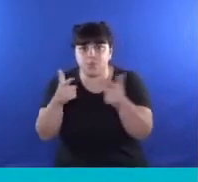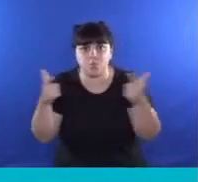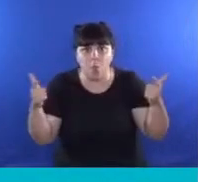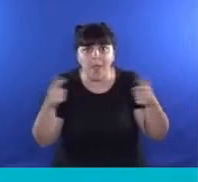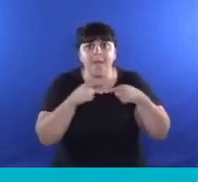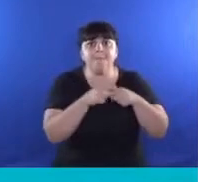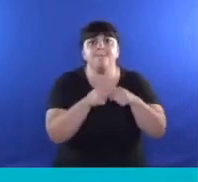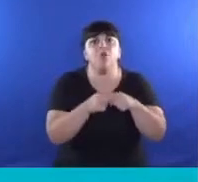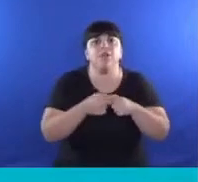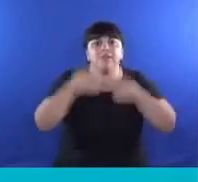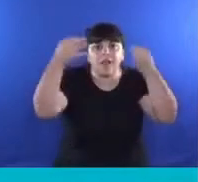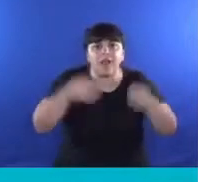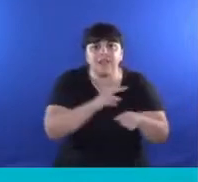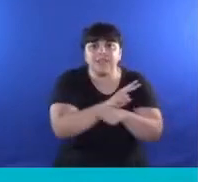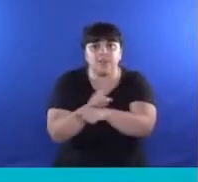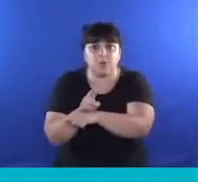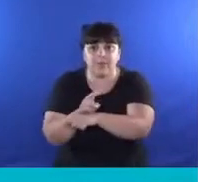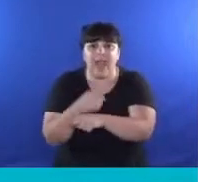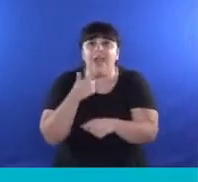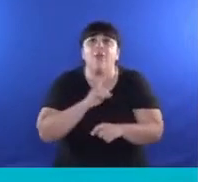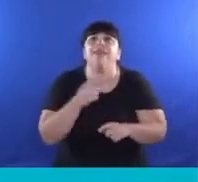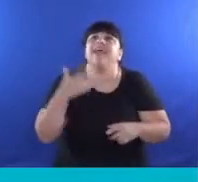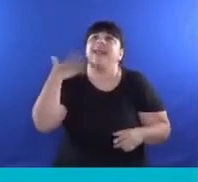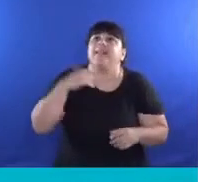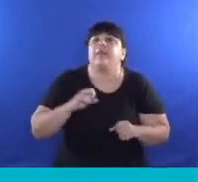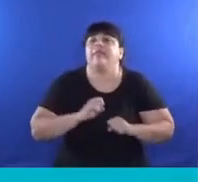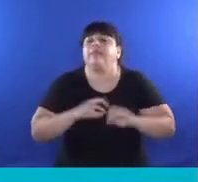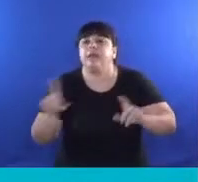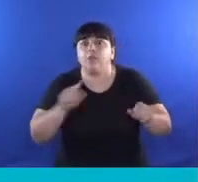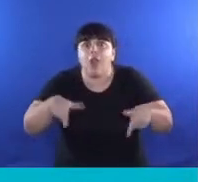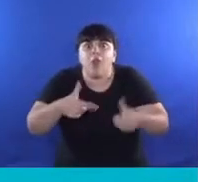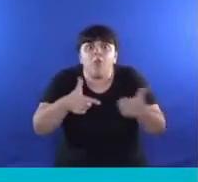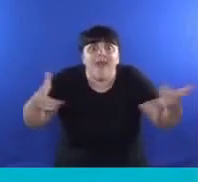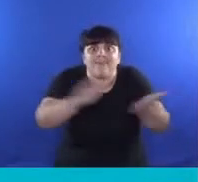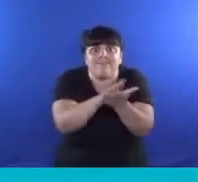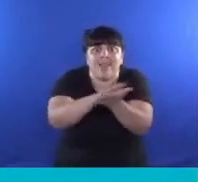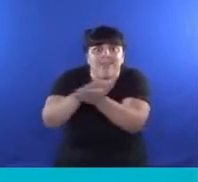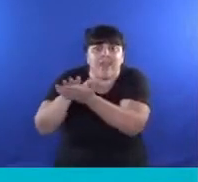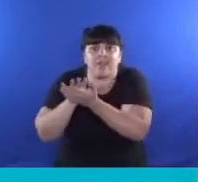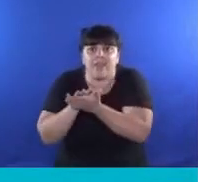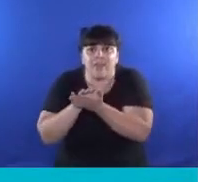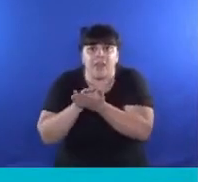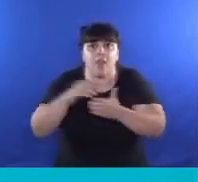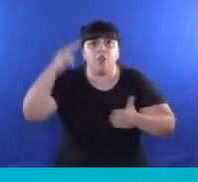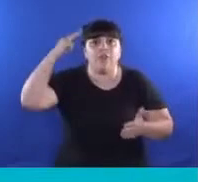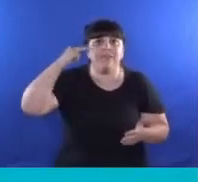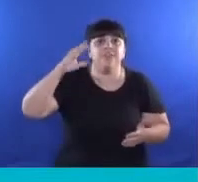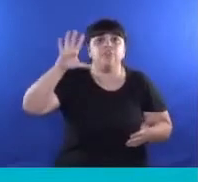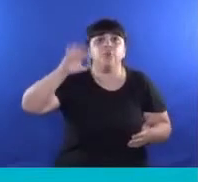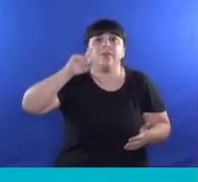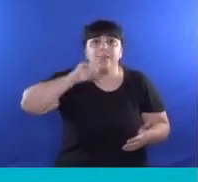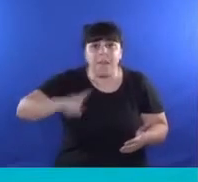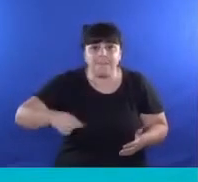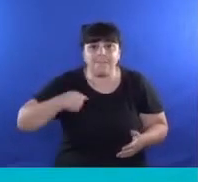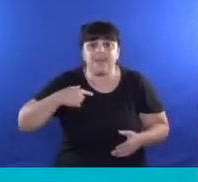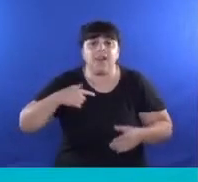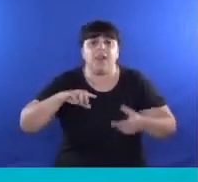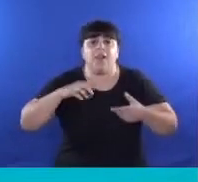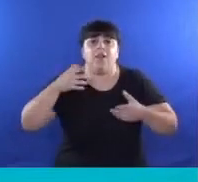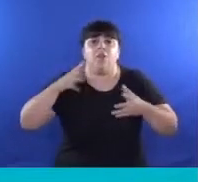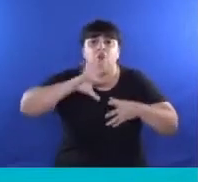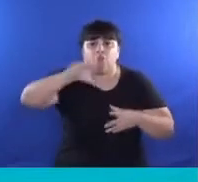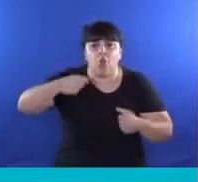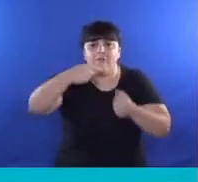política de seguridad, ni siquiera que hay una mala, no hay. Hay 950.000 delitos por año en la provincia de Buenos Aires,